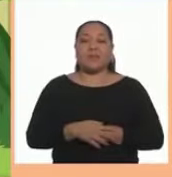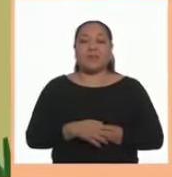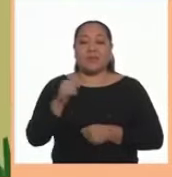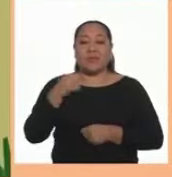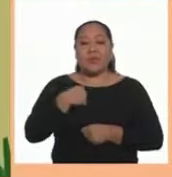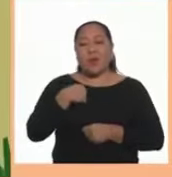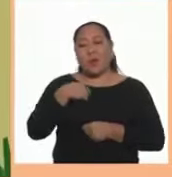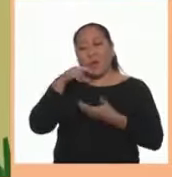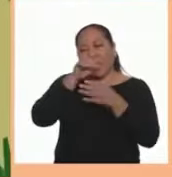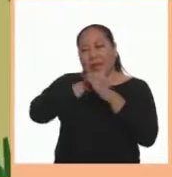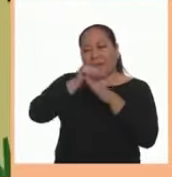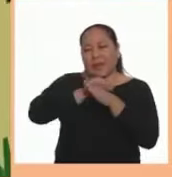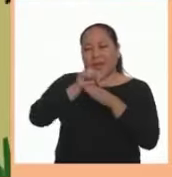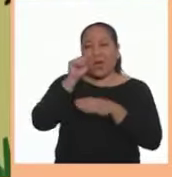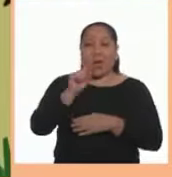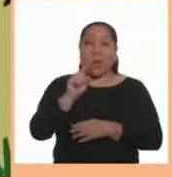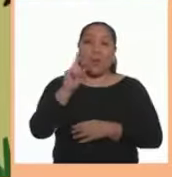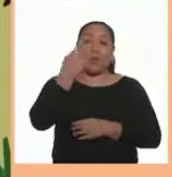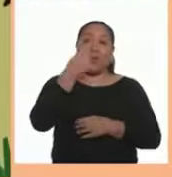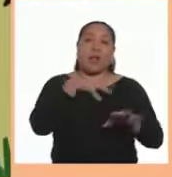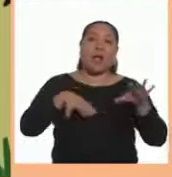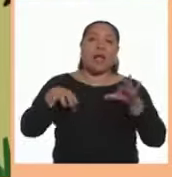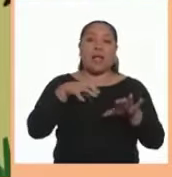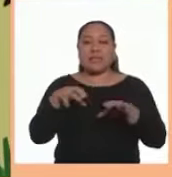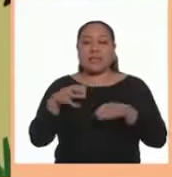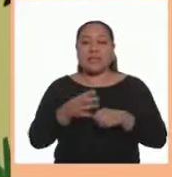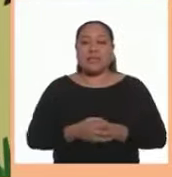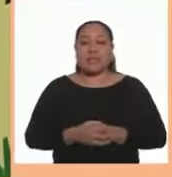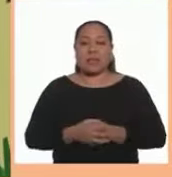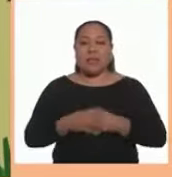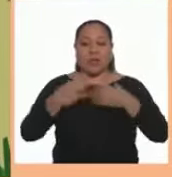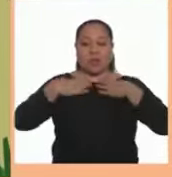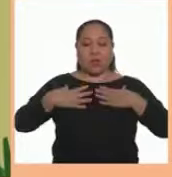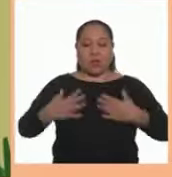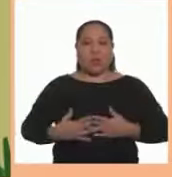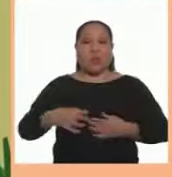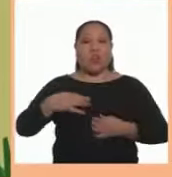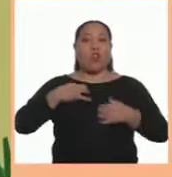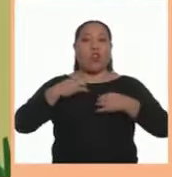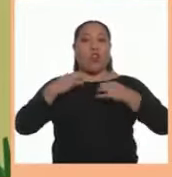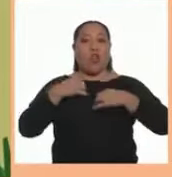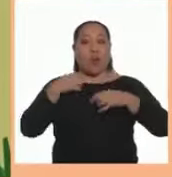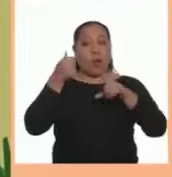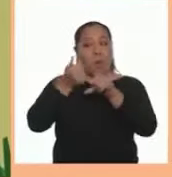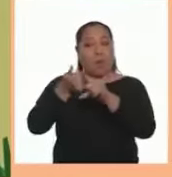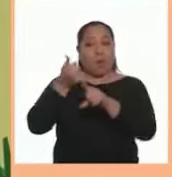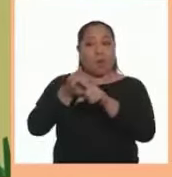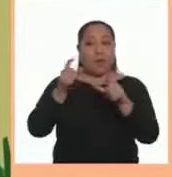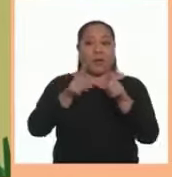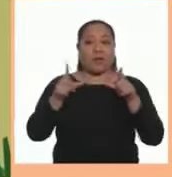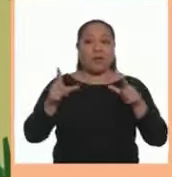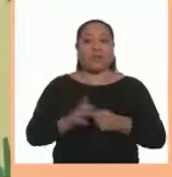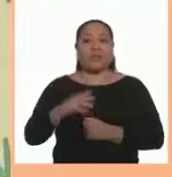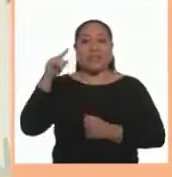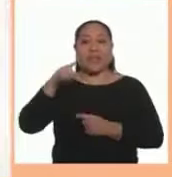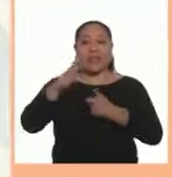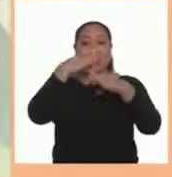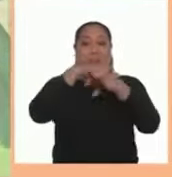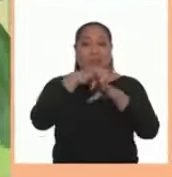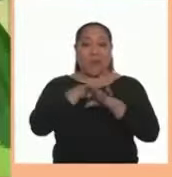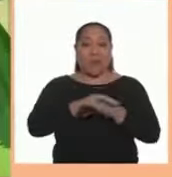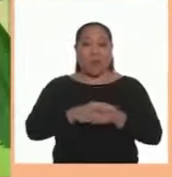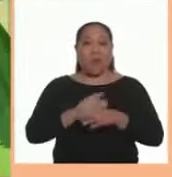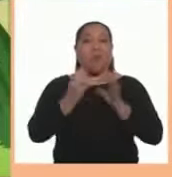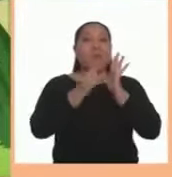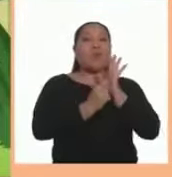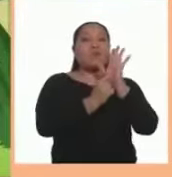parque He repasado un poco Lo primero que deberíamos hacer Es vestirnos con los trajes típicos